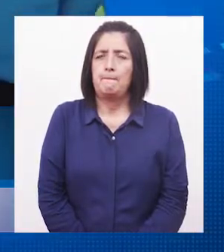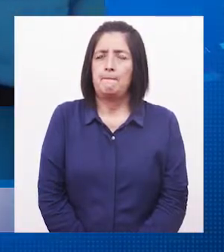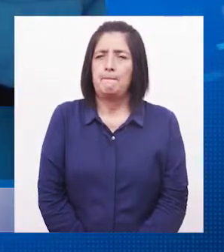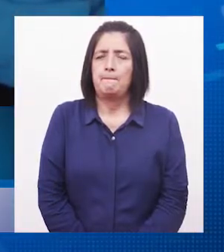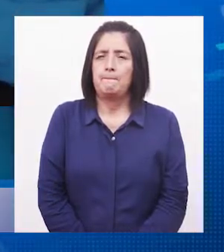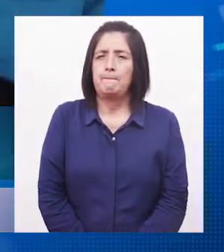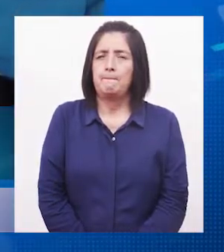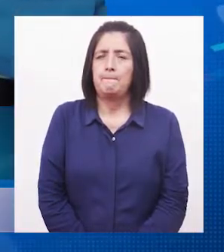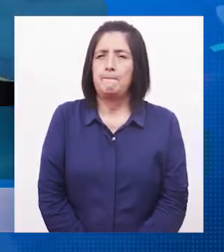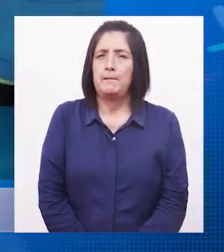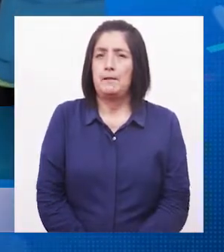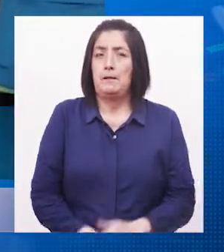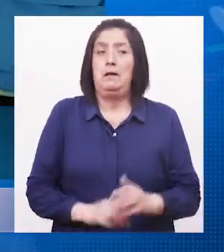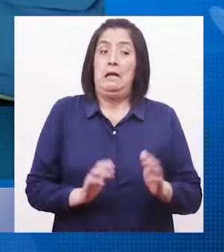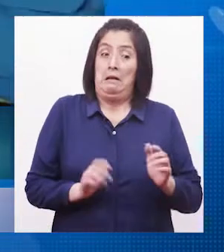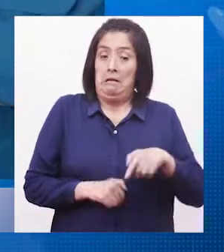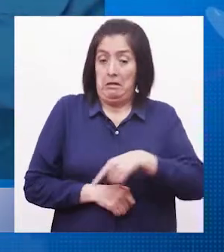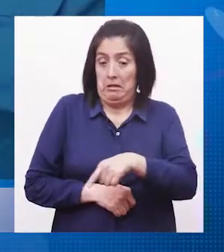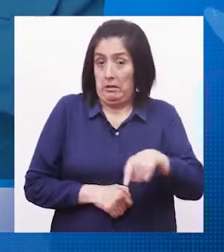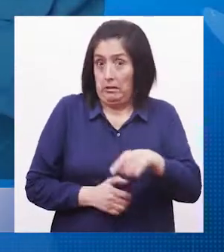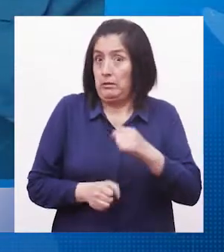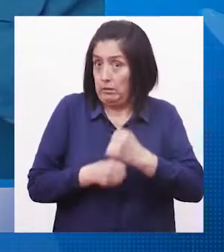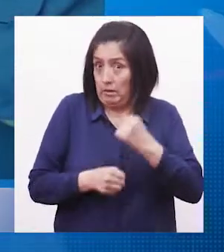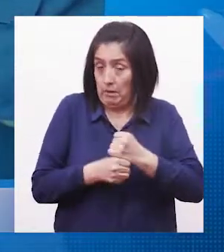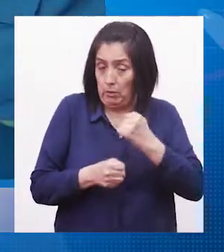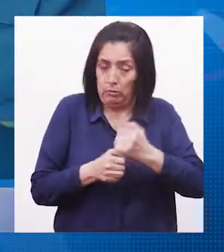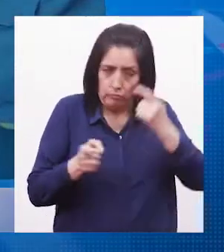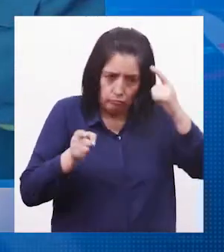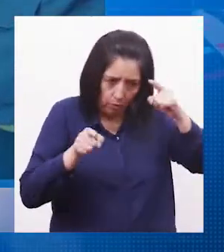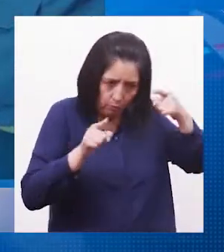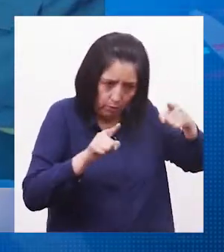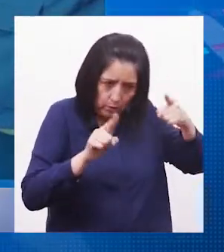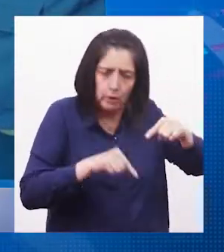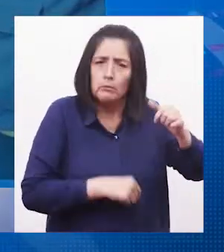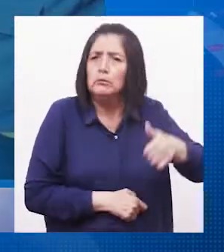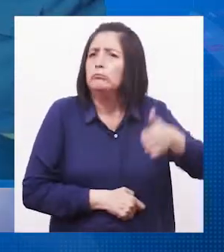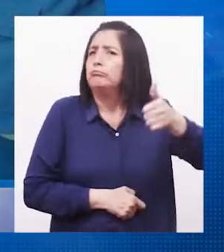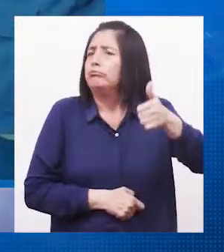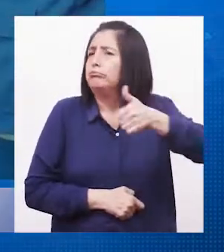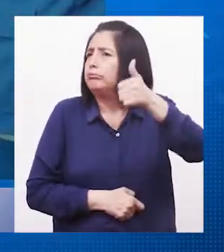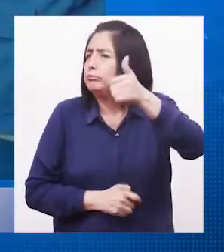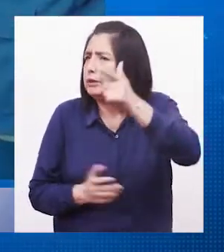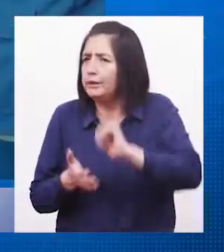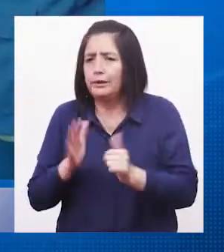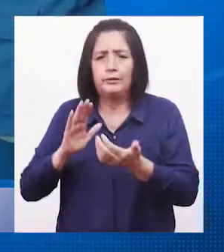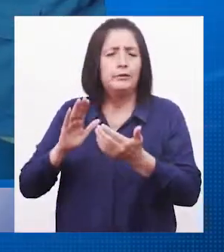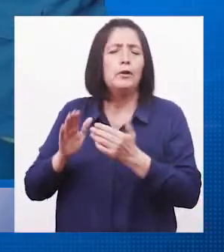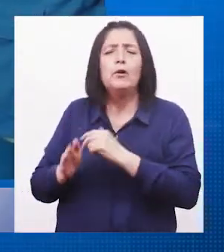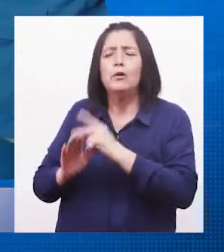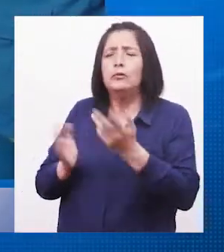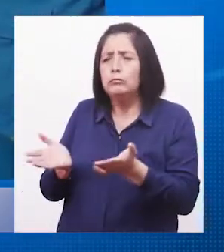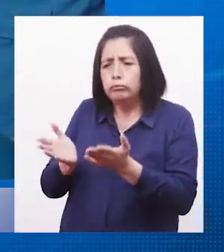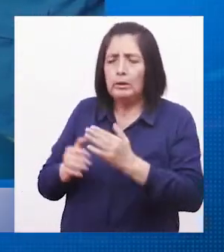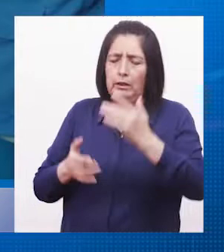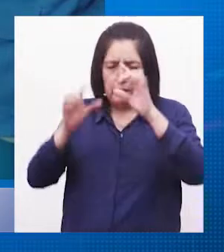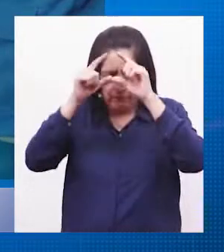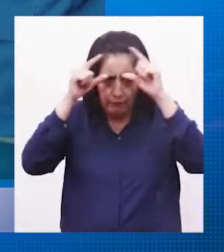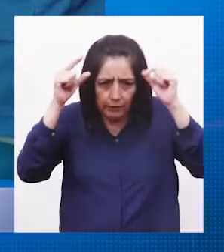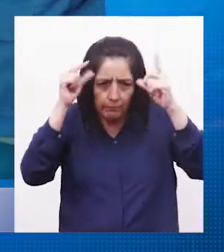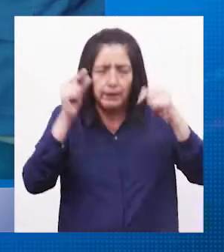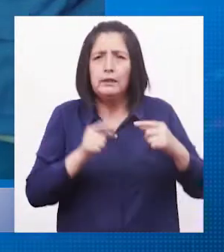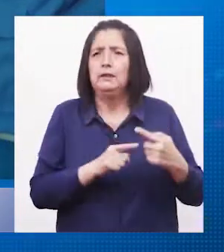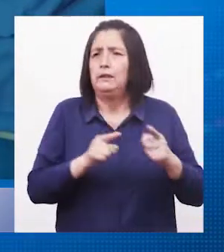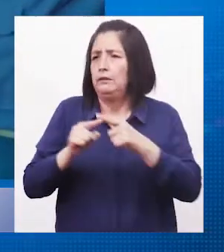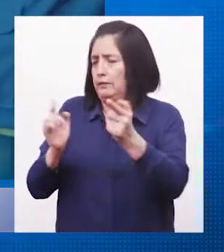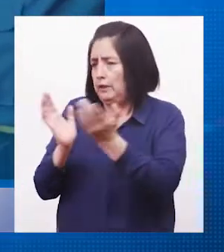Para este trabajo, primero coordinamos con las autoridades comunales, promotores de salud, enfermeras e instituciones